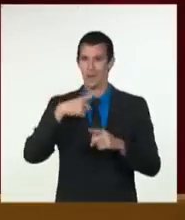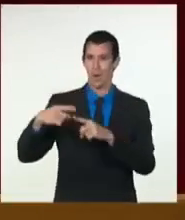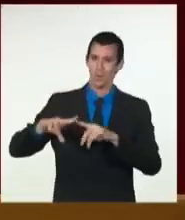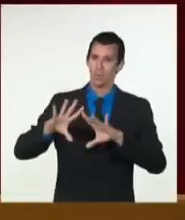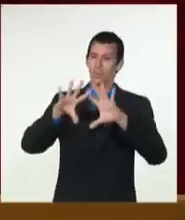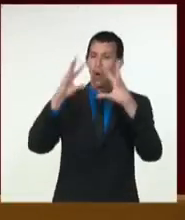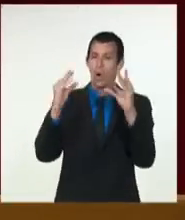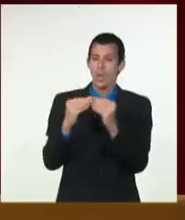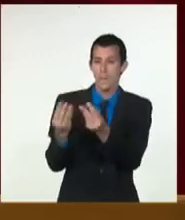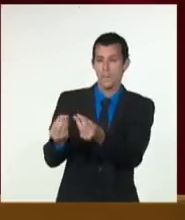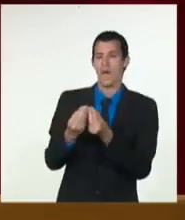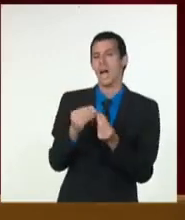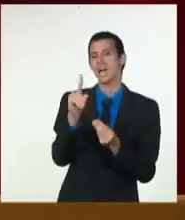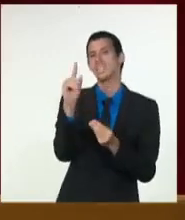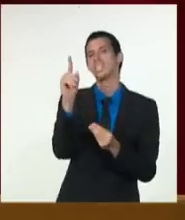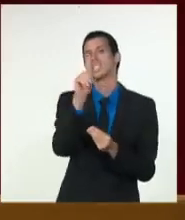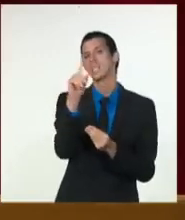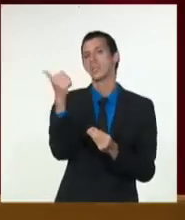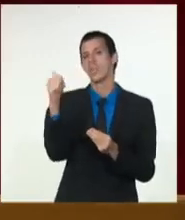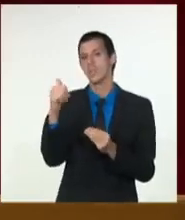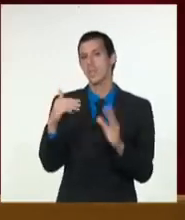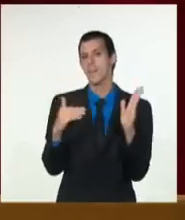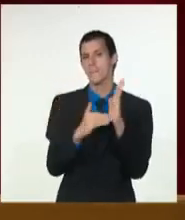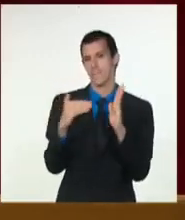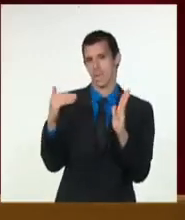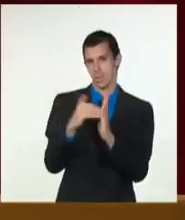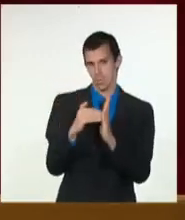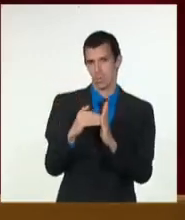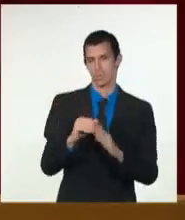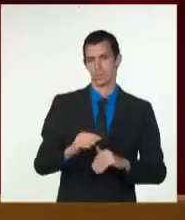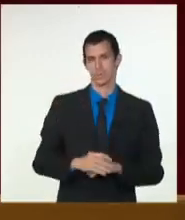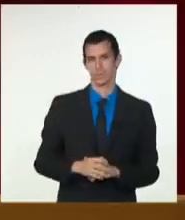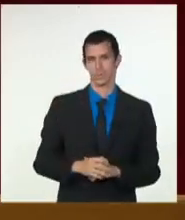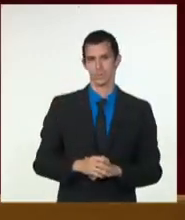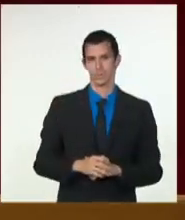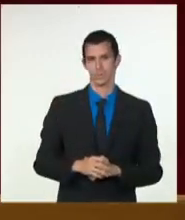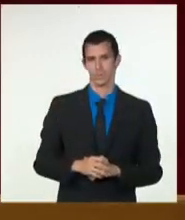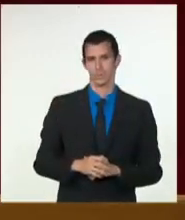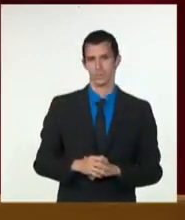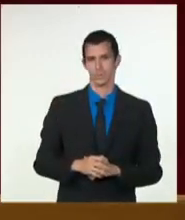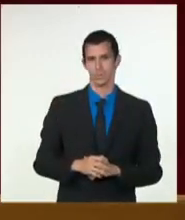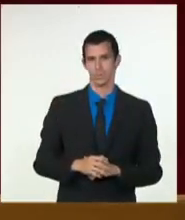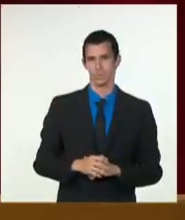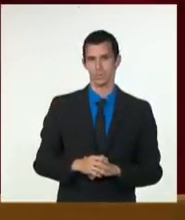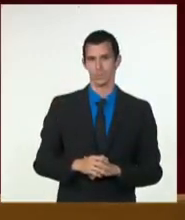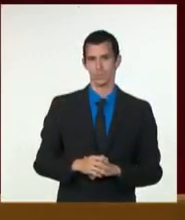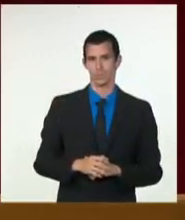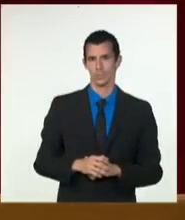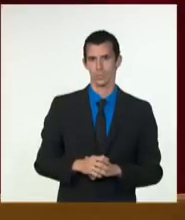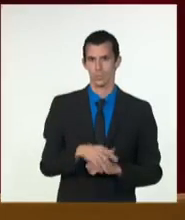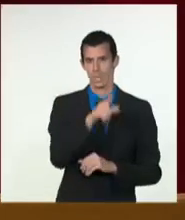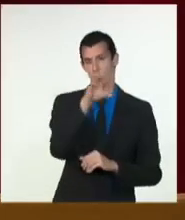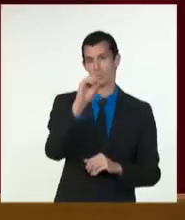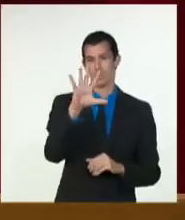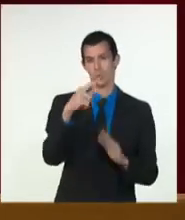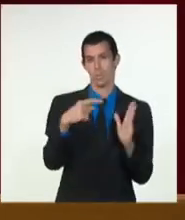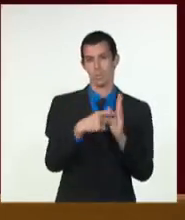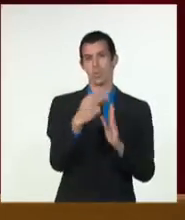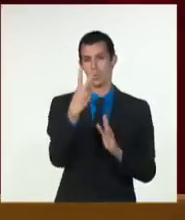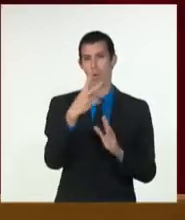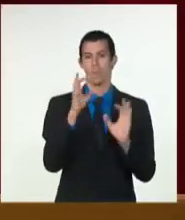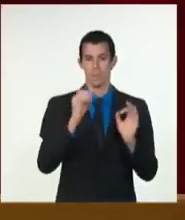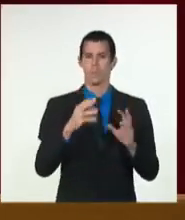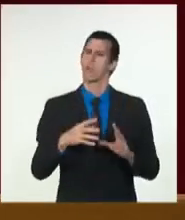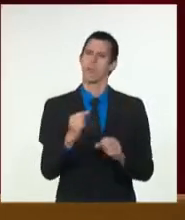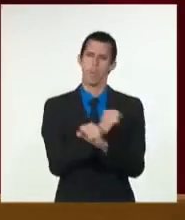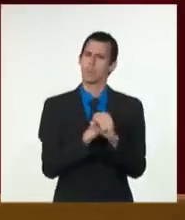55,1 millones vendidos a la economía nacional y otros de préstamos para